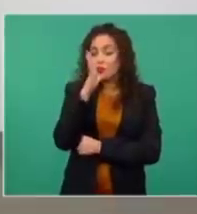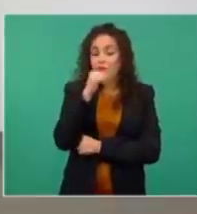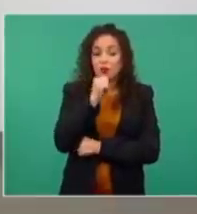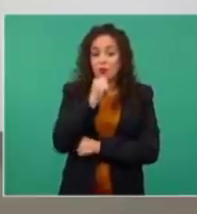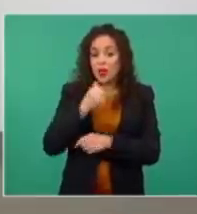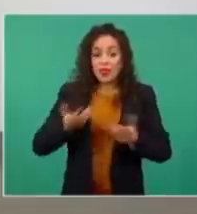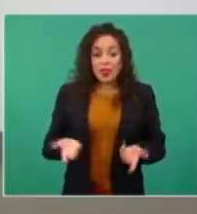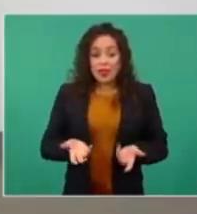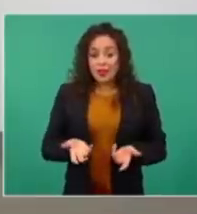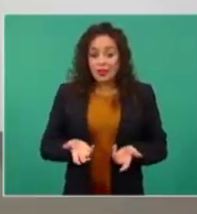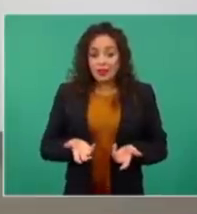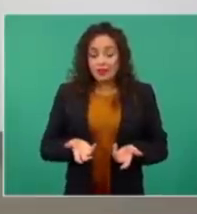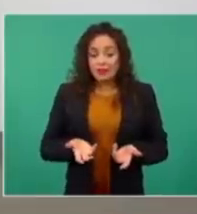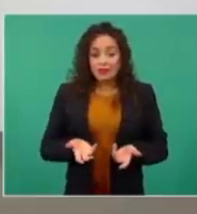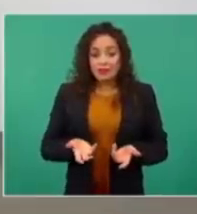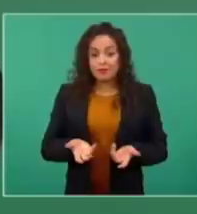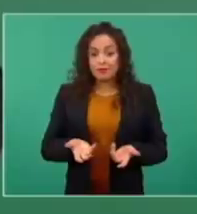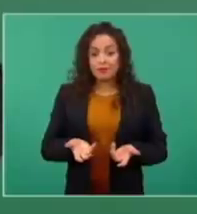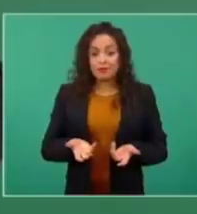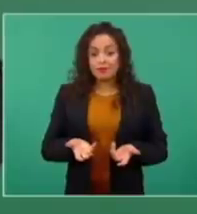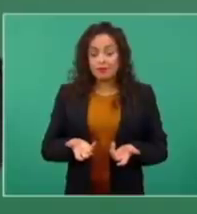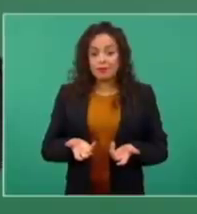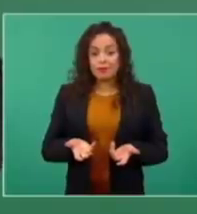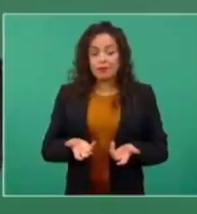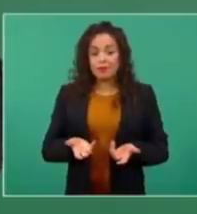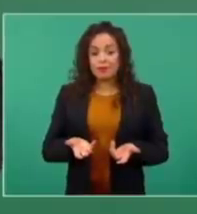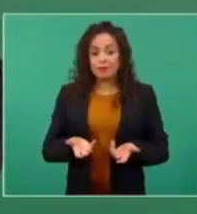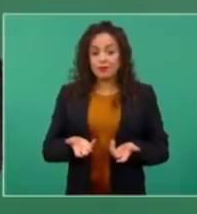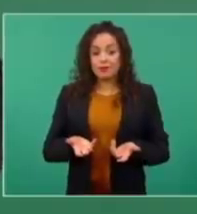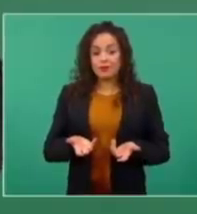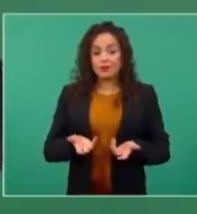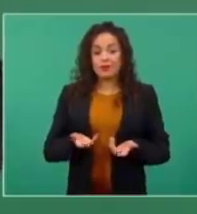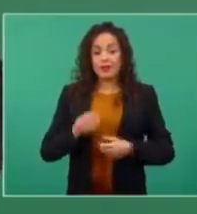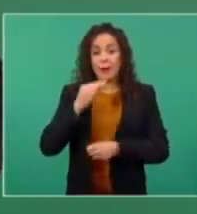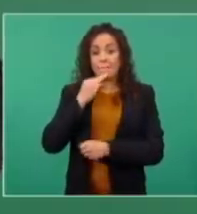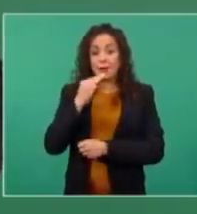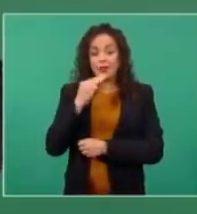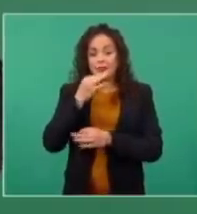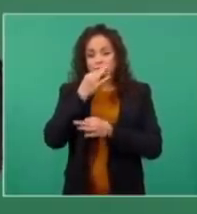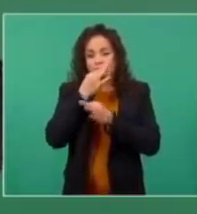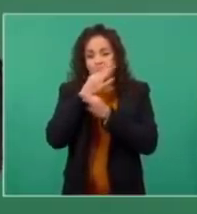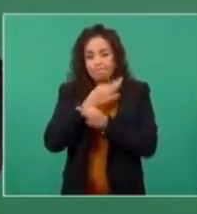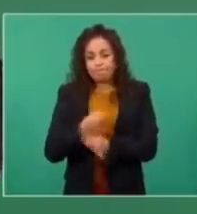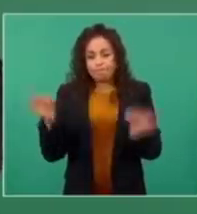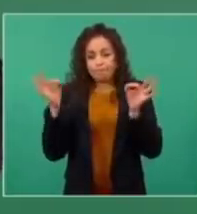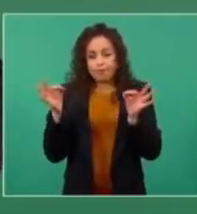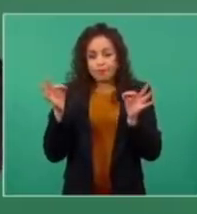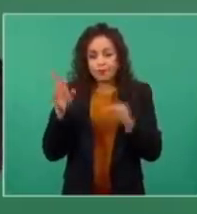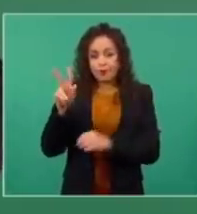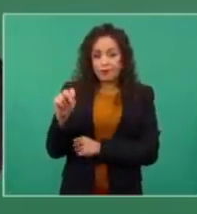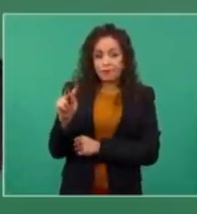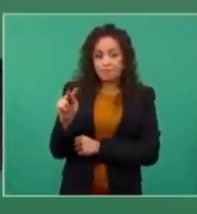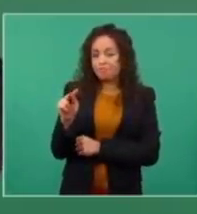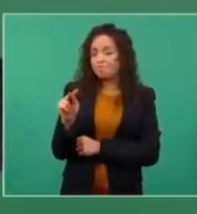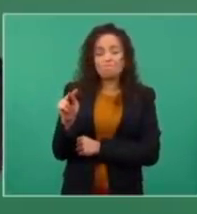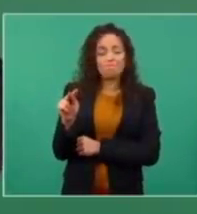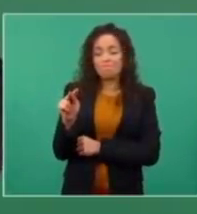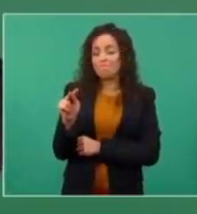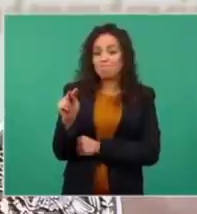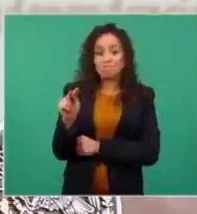tener un mensaje en la televisión.